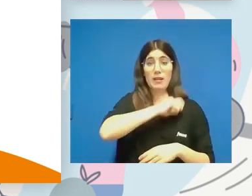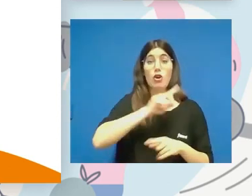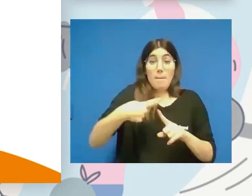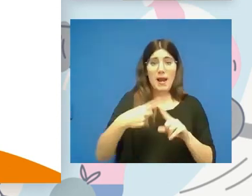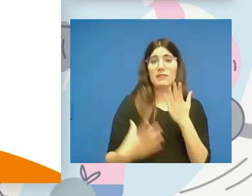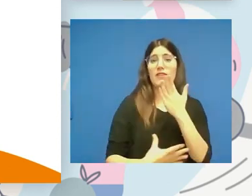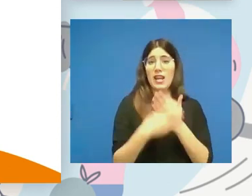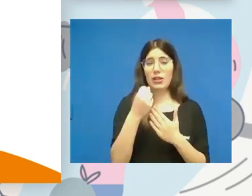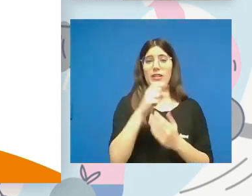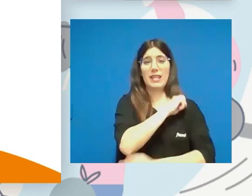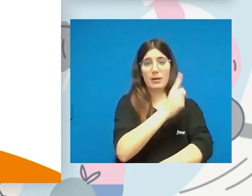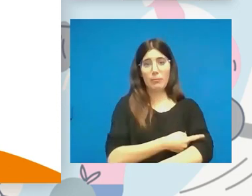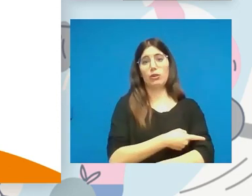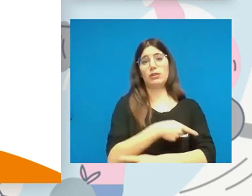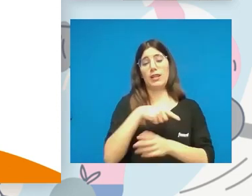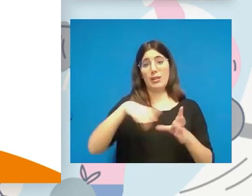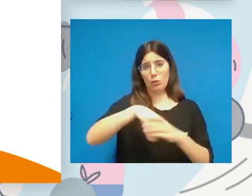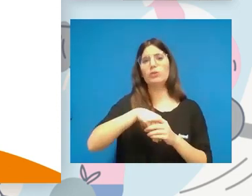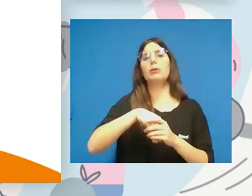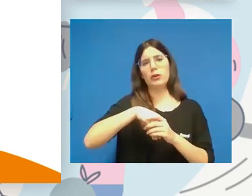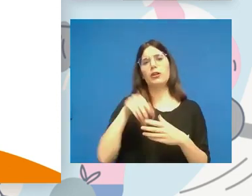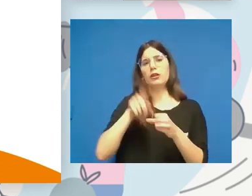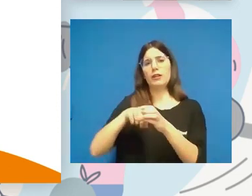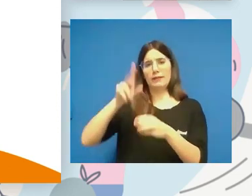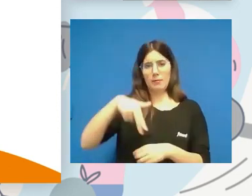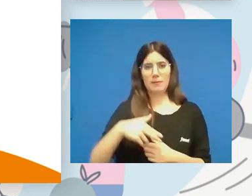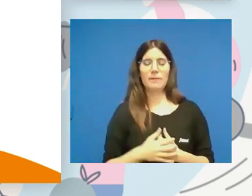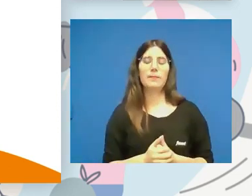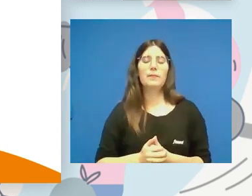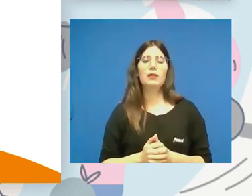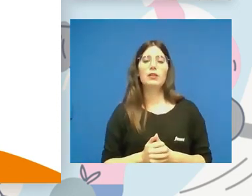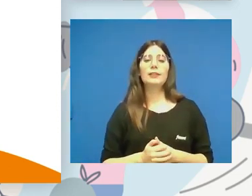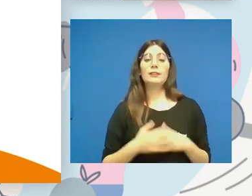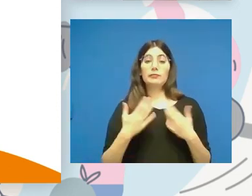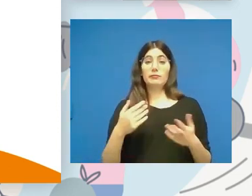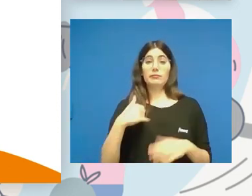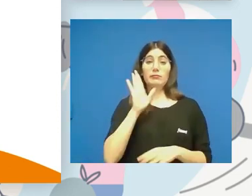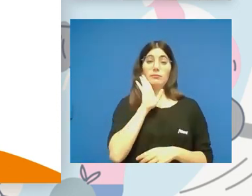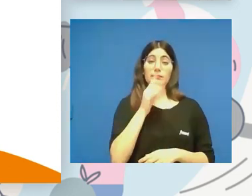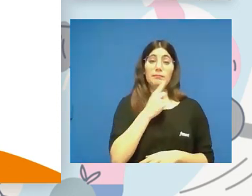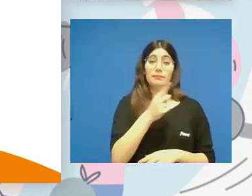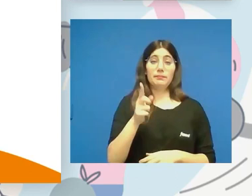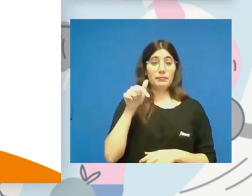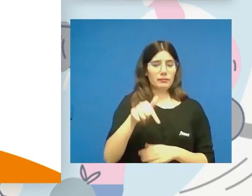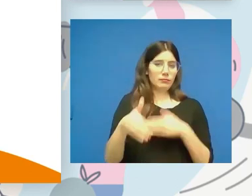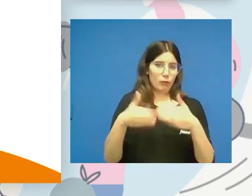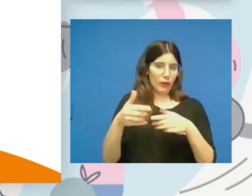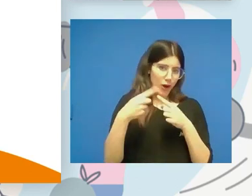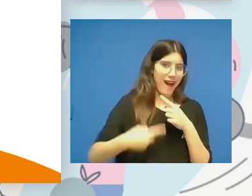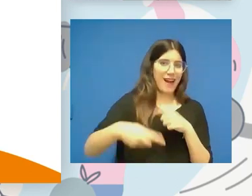deportes de personas con discapacidad que forman parte de él. Como digo, este fue un proceso largo.